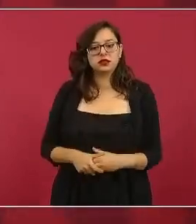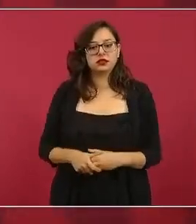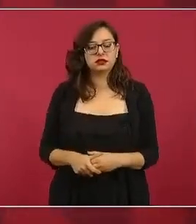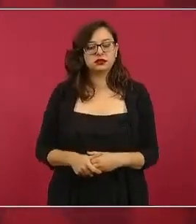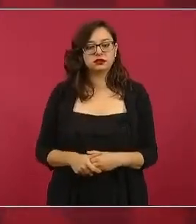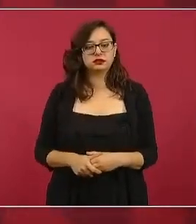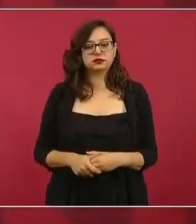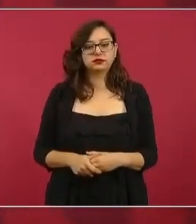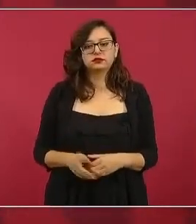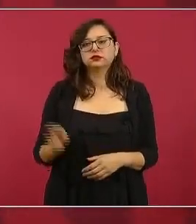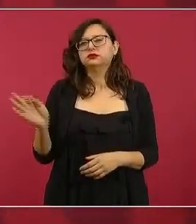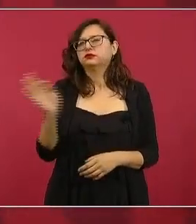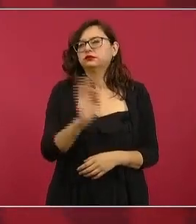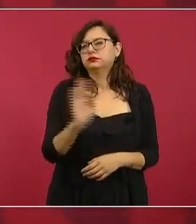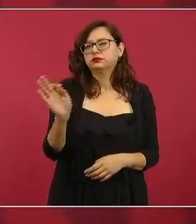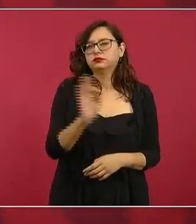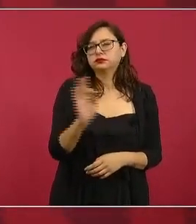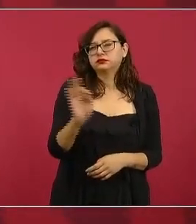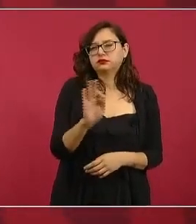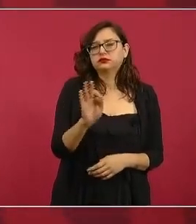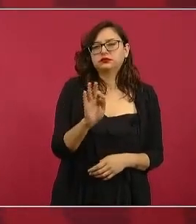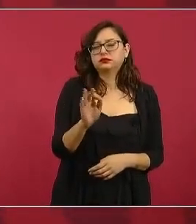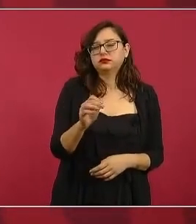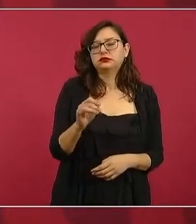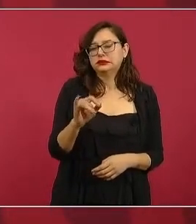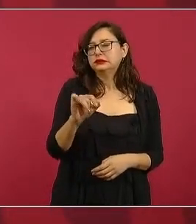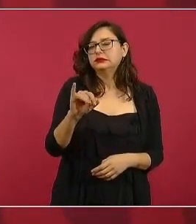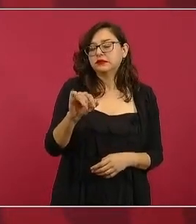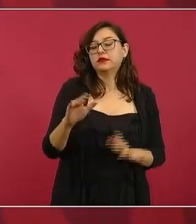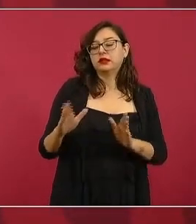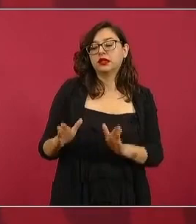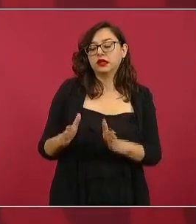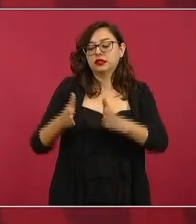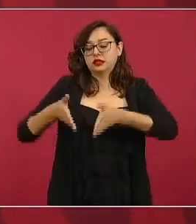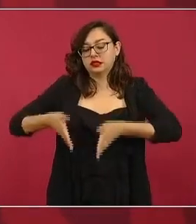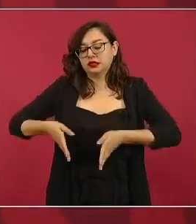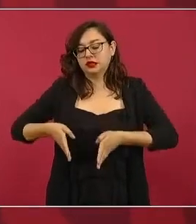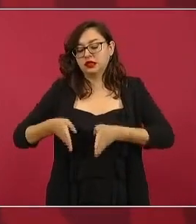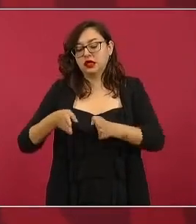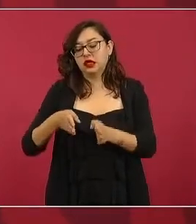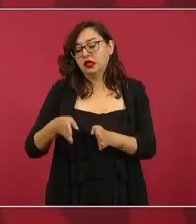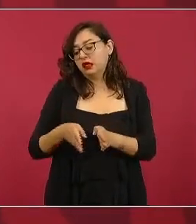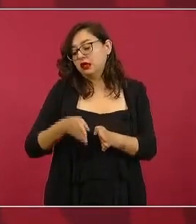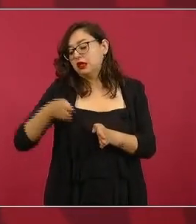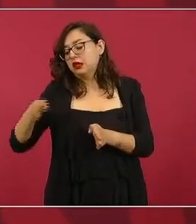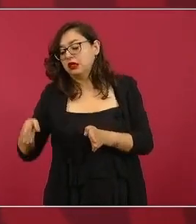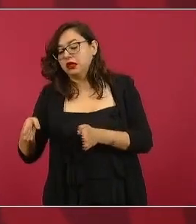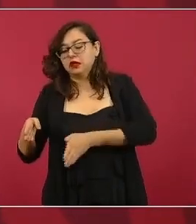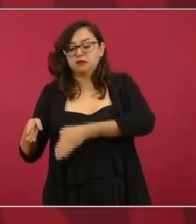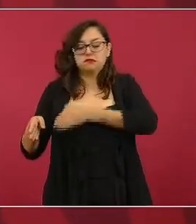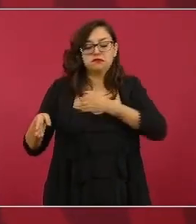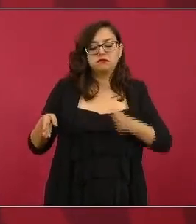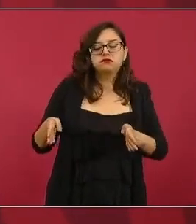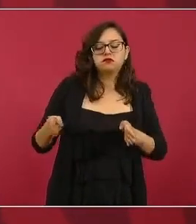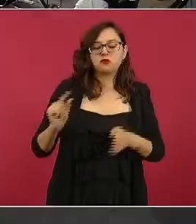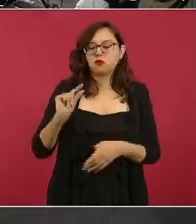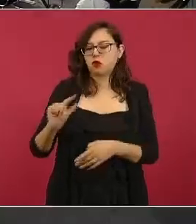50 kilómetros o 100 kilómetros estaríamos